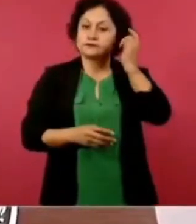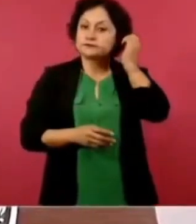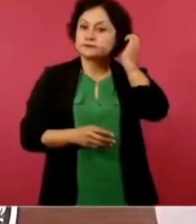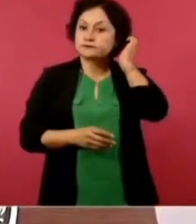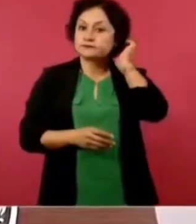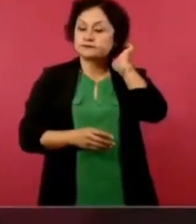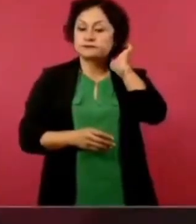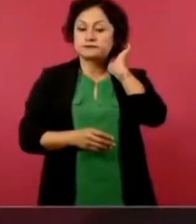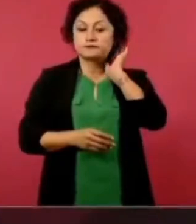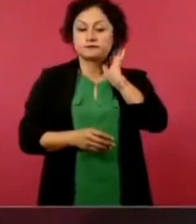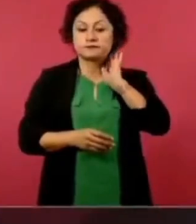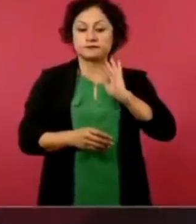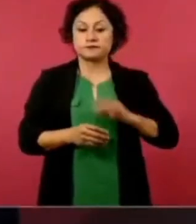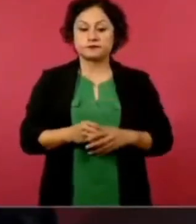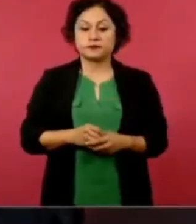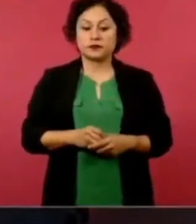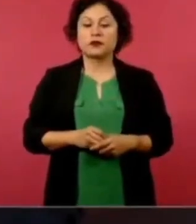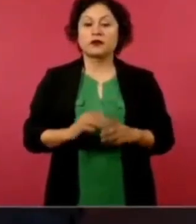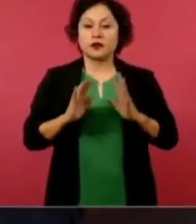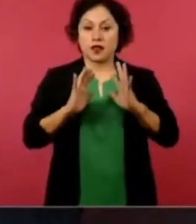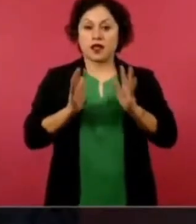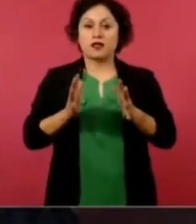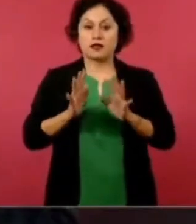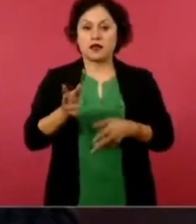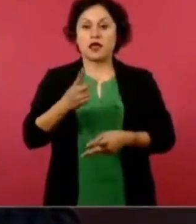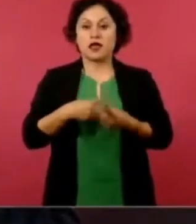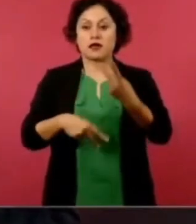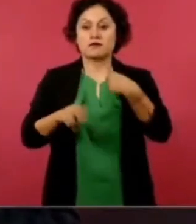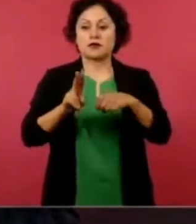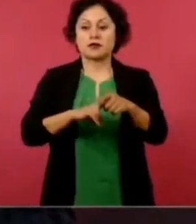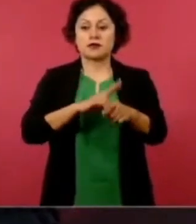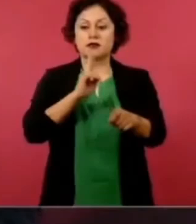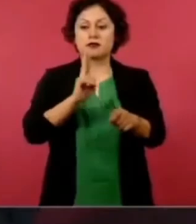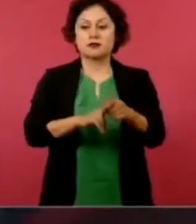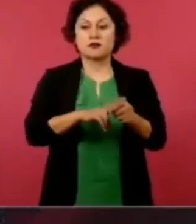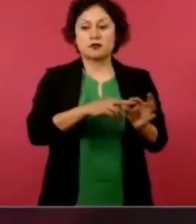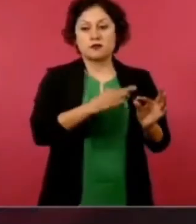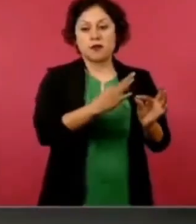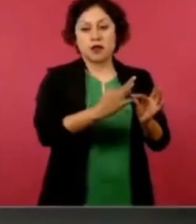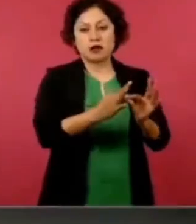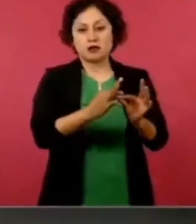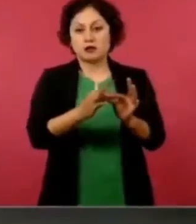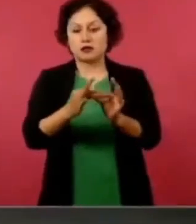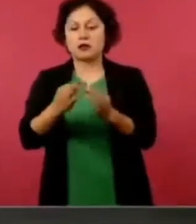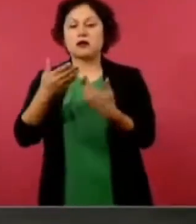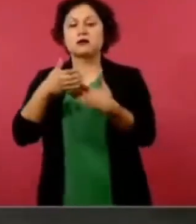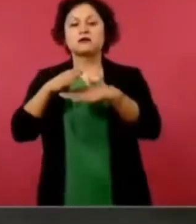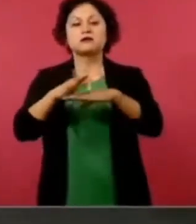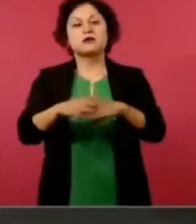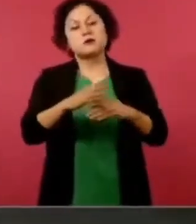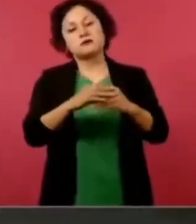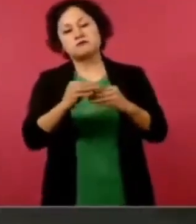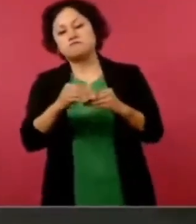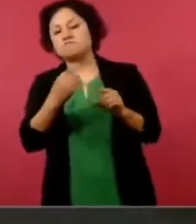Ya se está normalizando la situación de la exportación de aguacate, de mango.